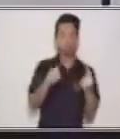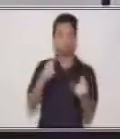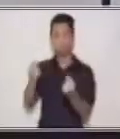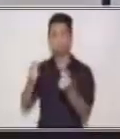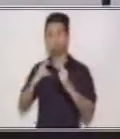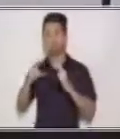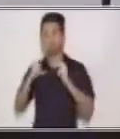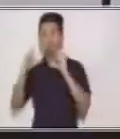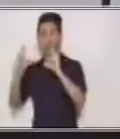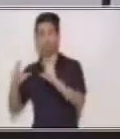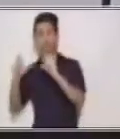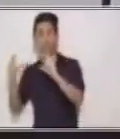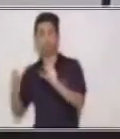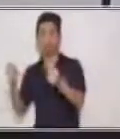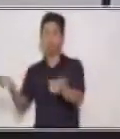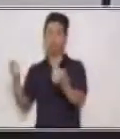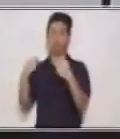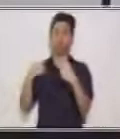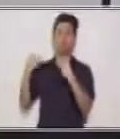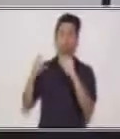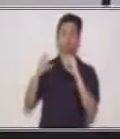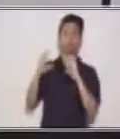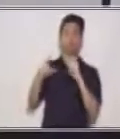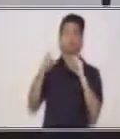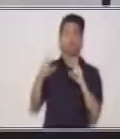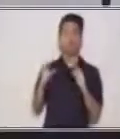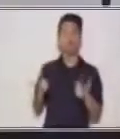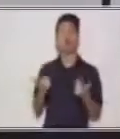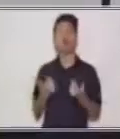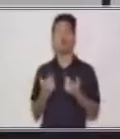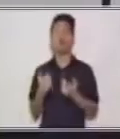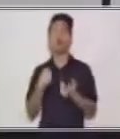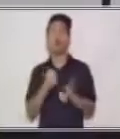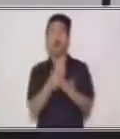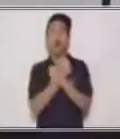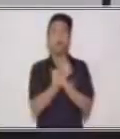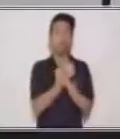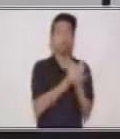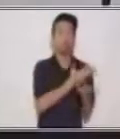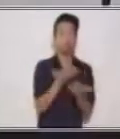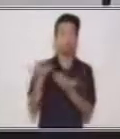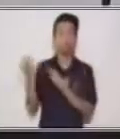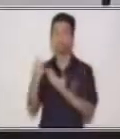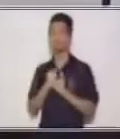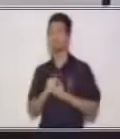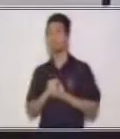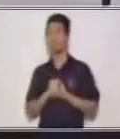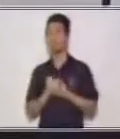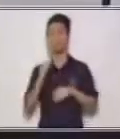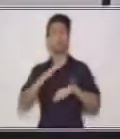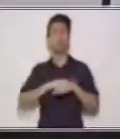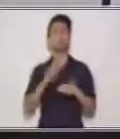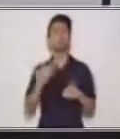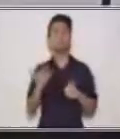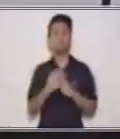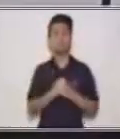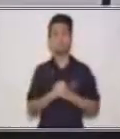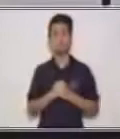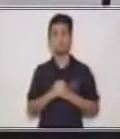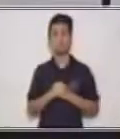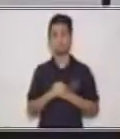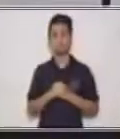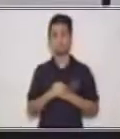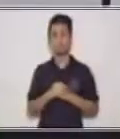Ah, muy bien. Dándonos amor, ayudándonos en las actividades de la casa. ¿Qué más tiene que haber en una familia? Ayúdenme, ayúdenme.